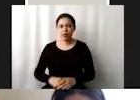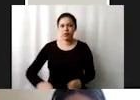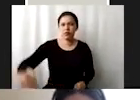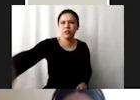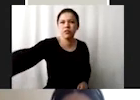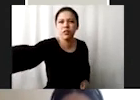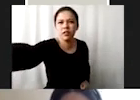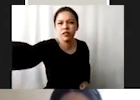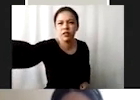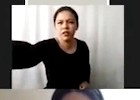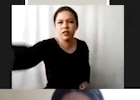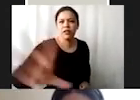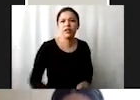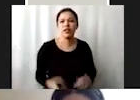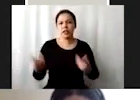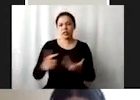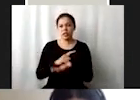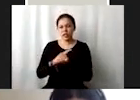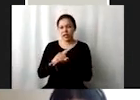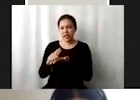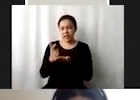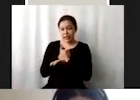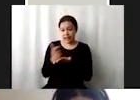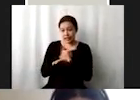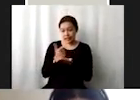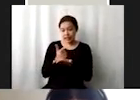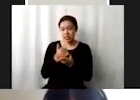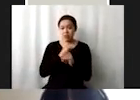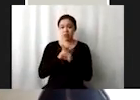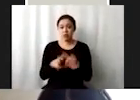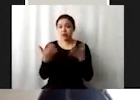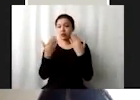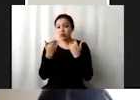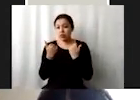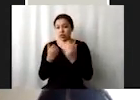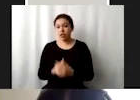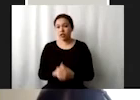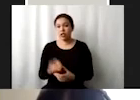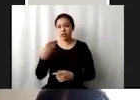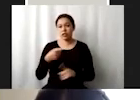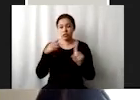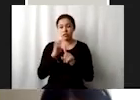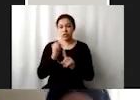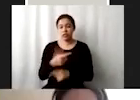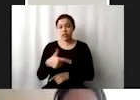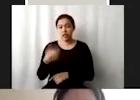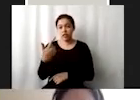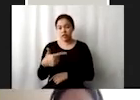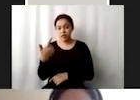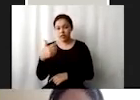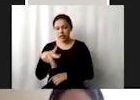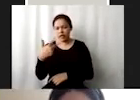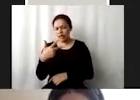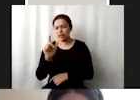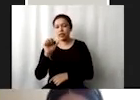en gris significa que no hay datos este es el caso de la meta 13A sobre